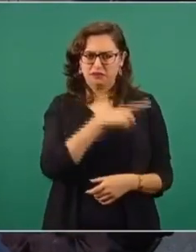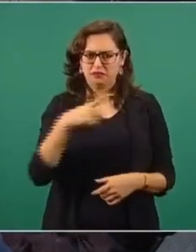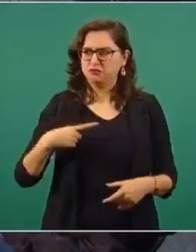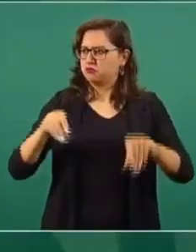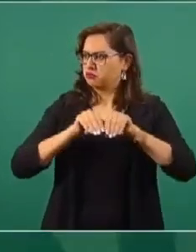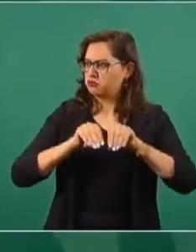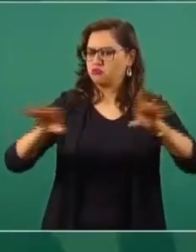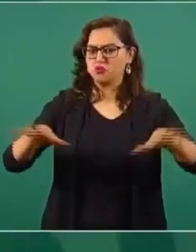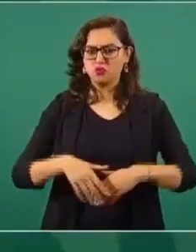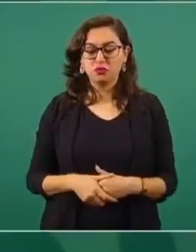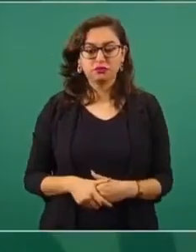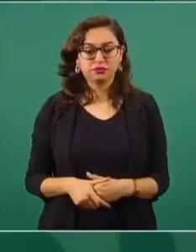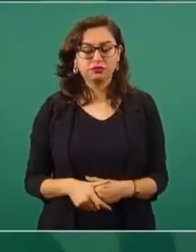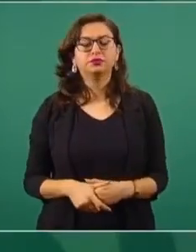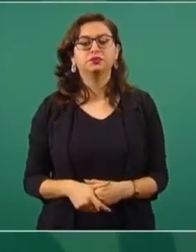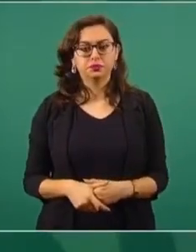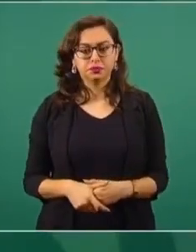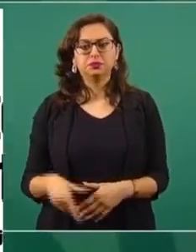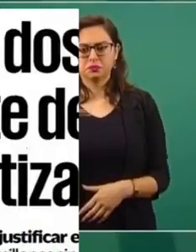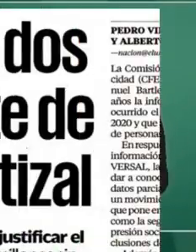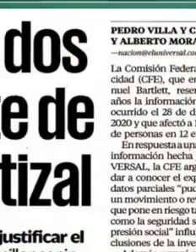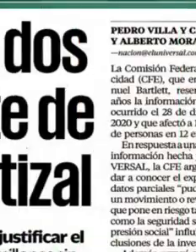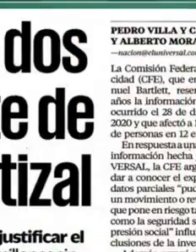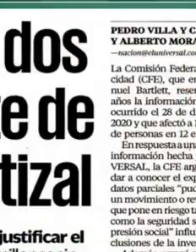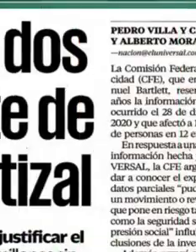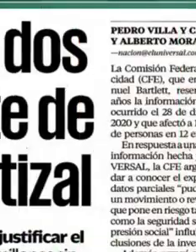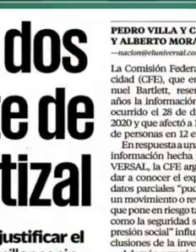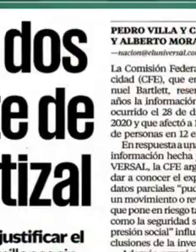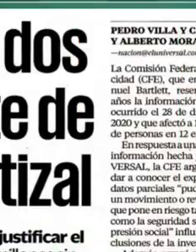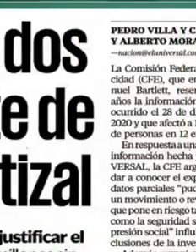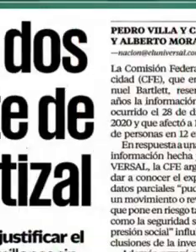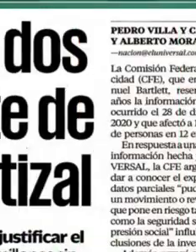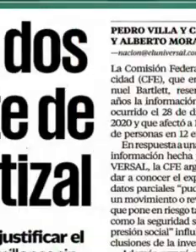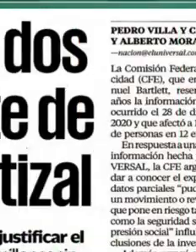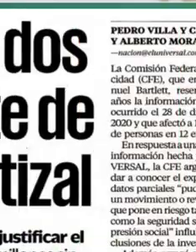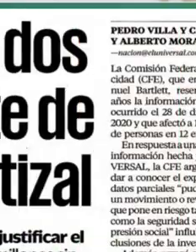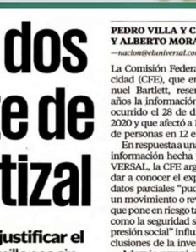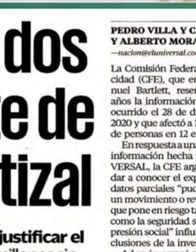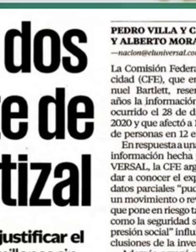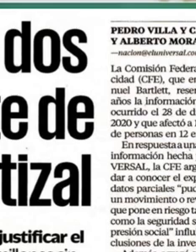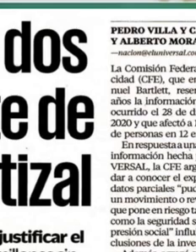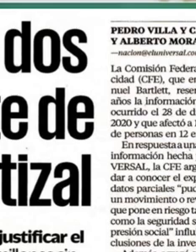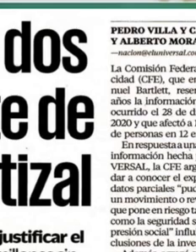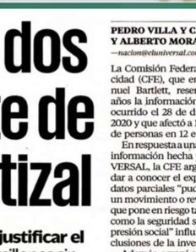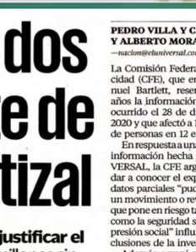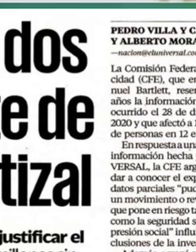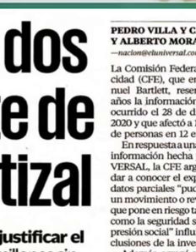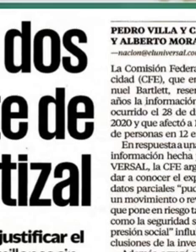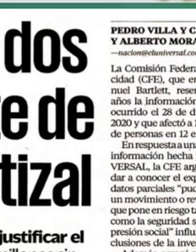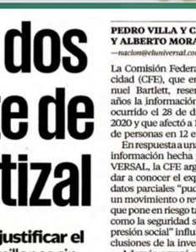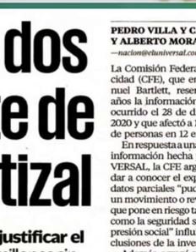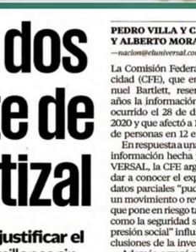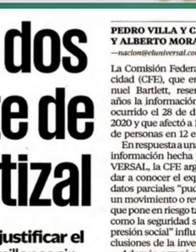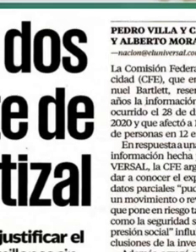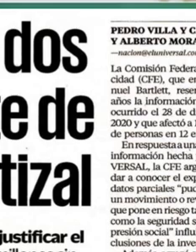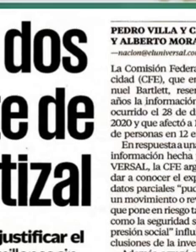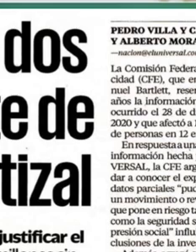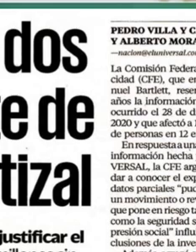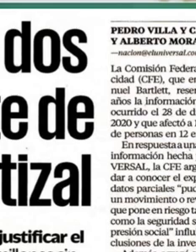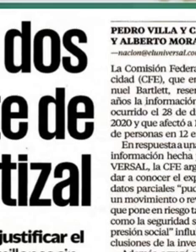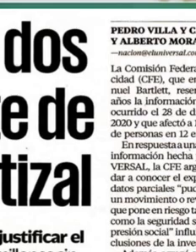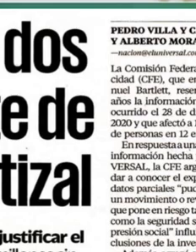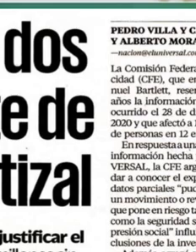Leí también eso, hay la instrucción de que no se reserve nada, pues estoy dando a conocer